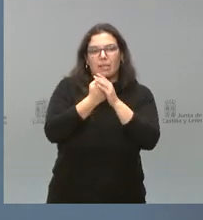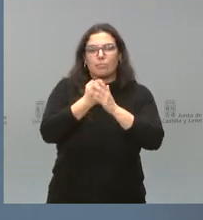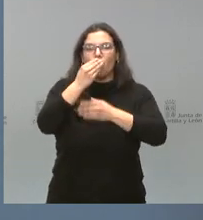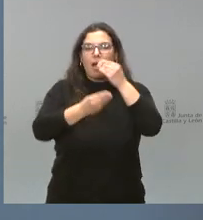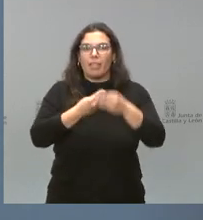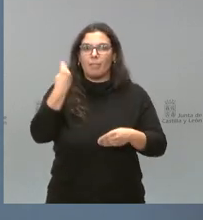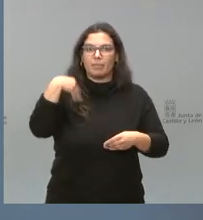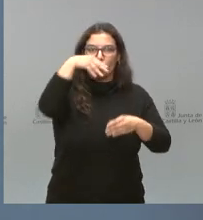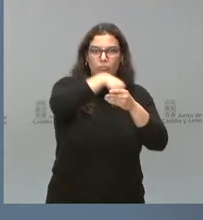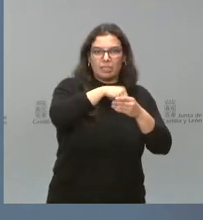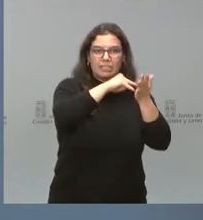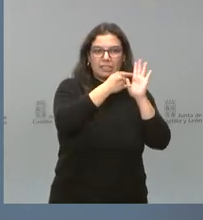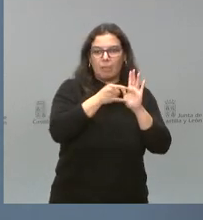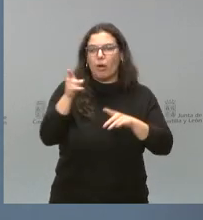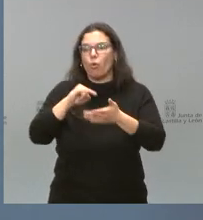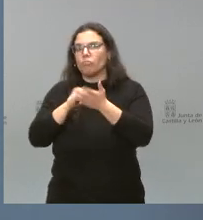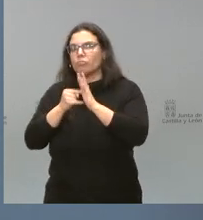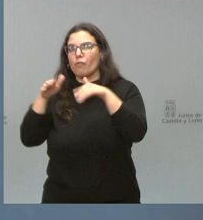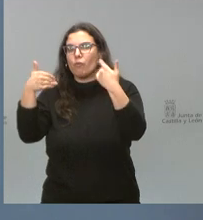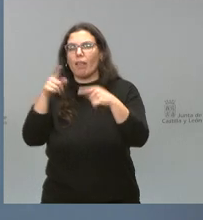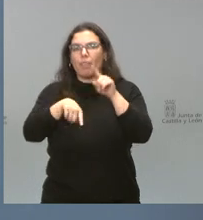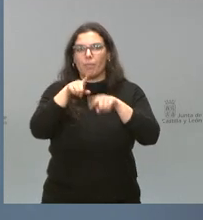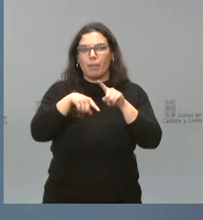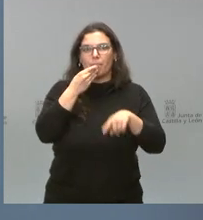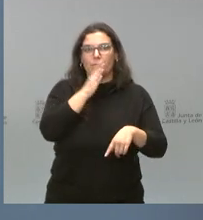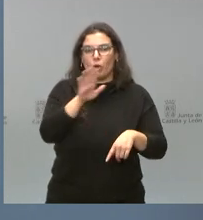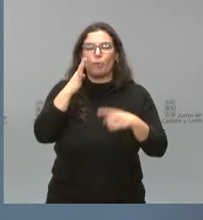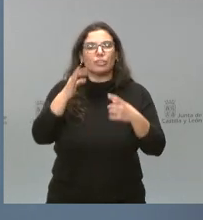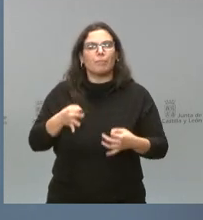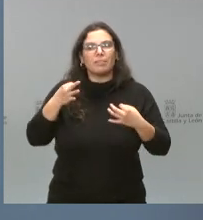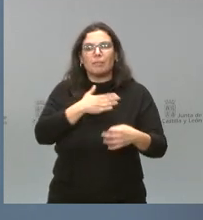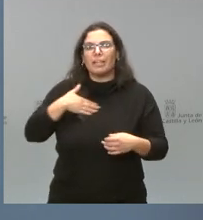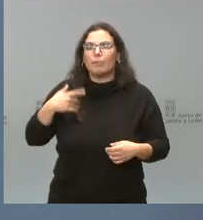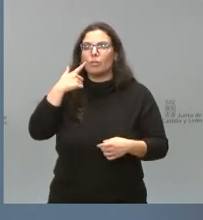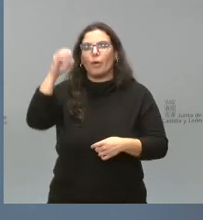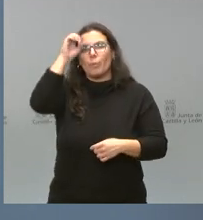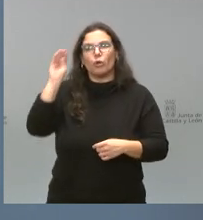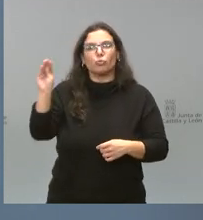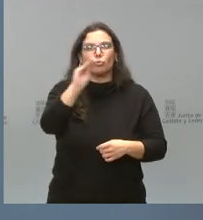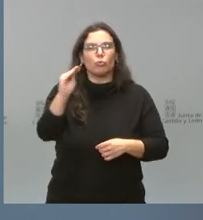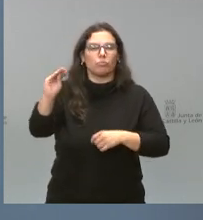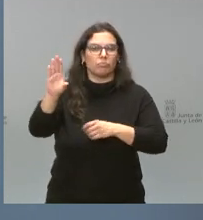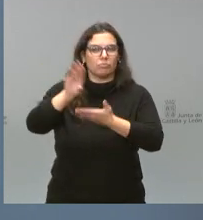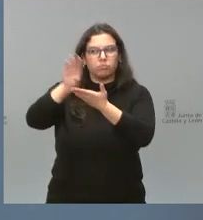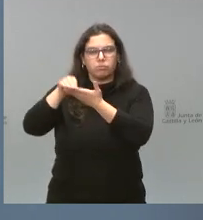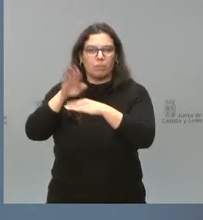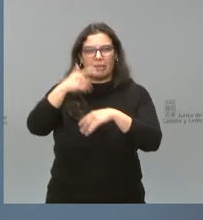a través de un mecanismo o de otro. Pero siempre queremos contar estos efectos con los agentes del diálogo social para ver sus aportaciones al respecto.